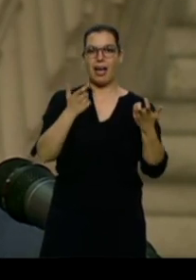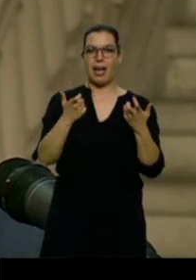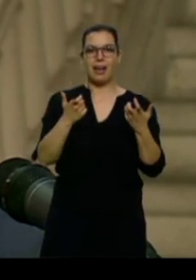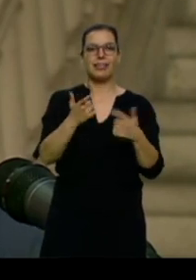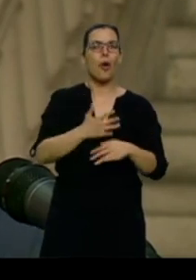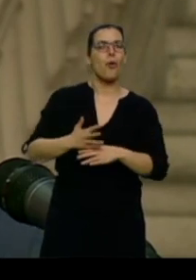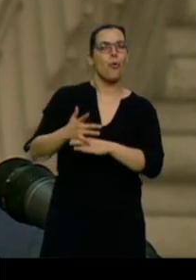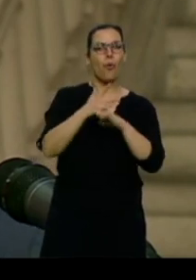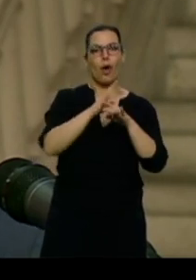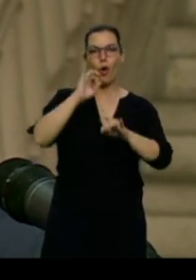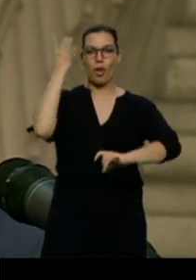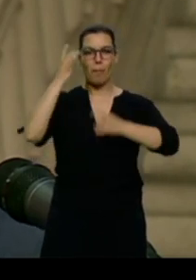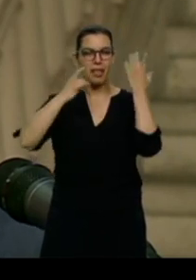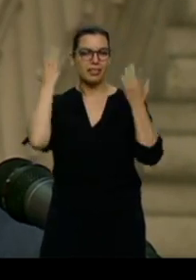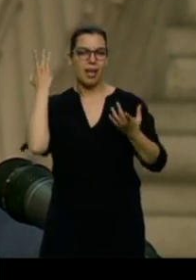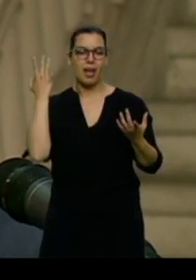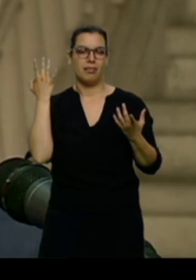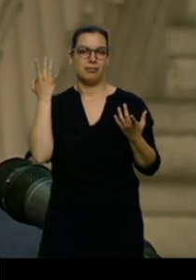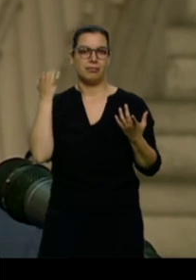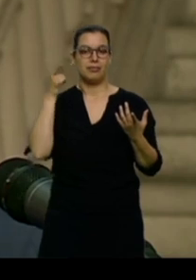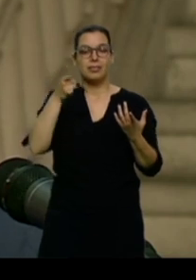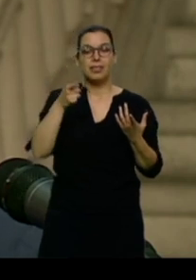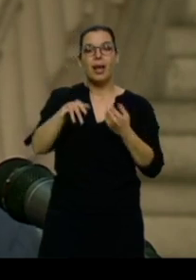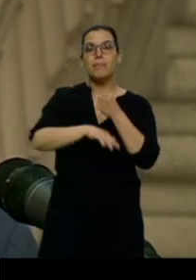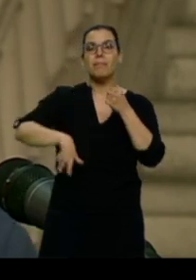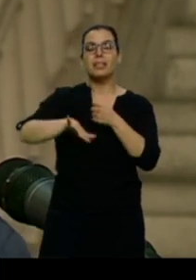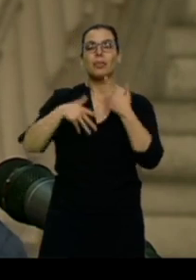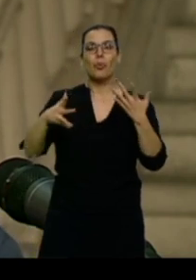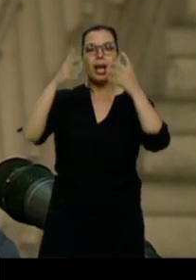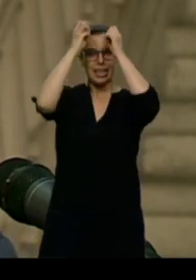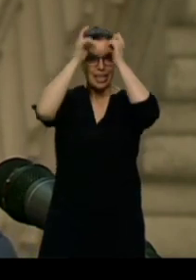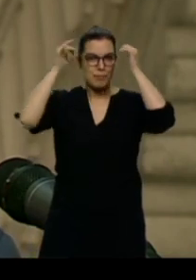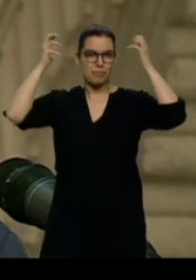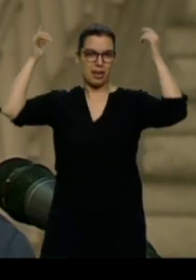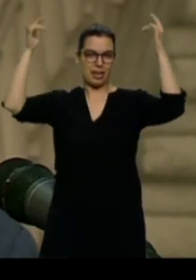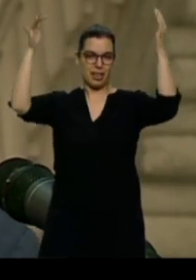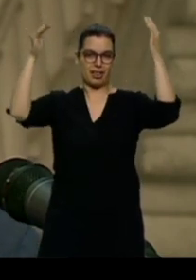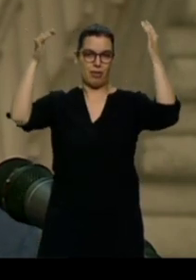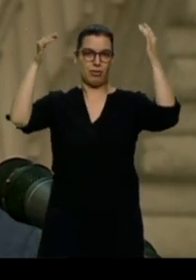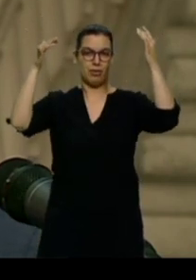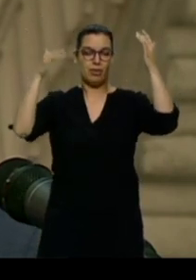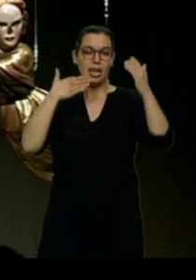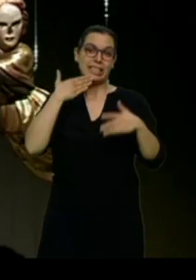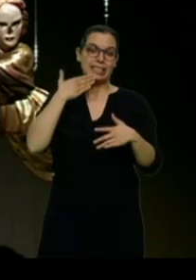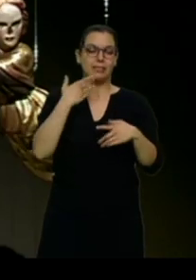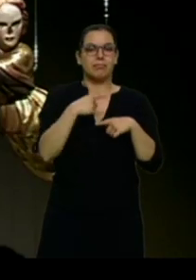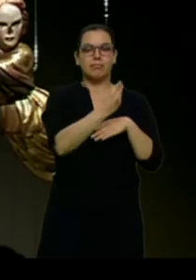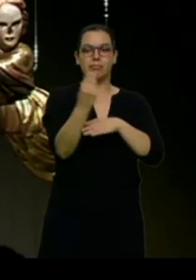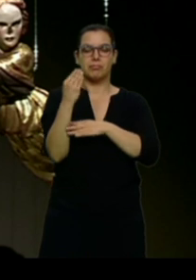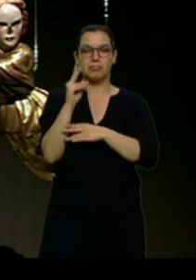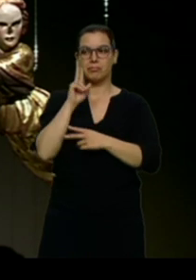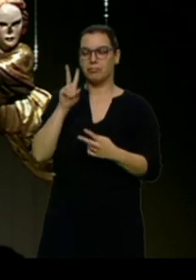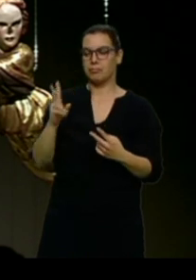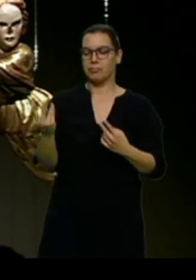invención, fundada en la imaginación formal, como si las piezas fuesen apariciones visuales que